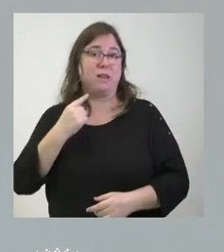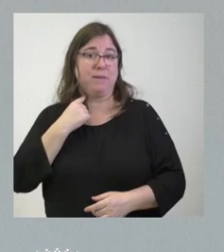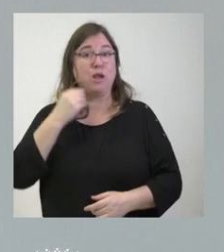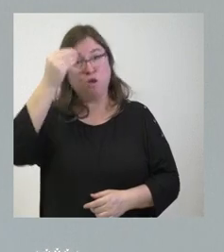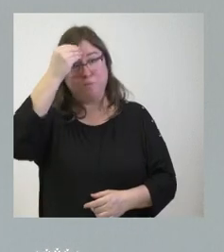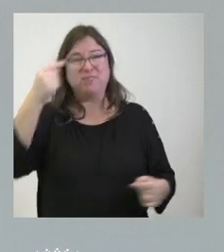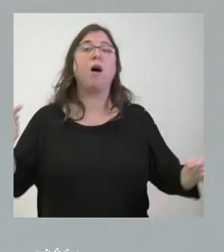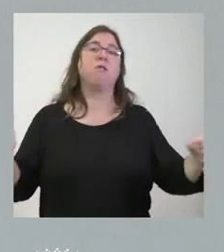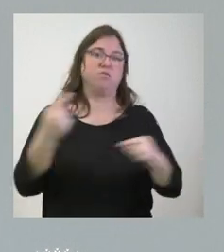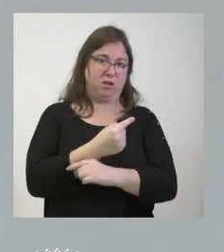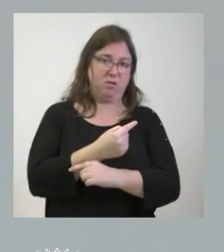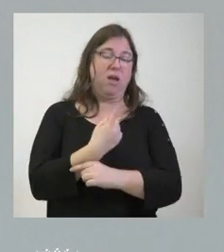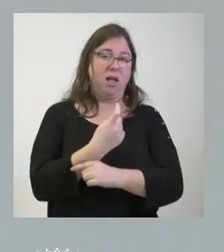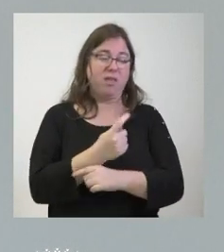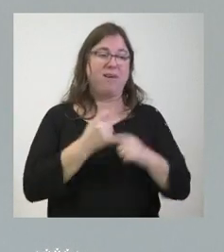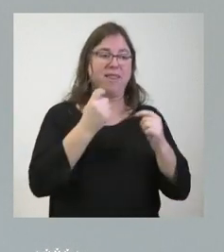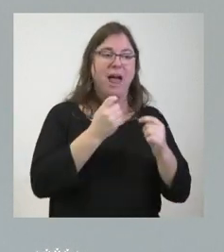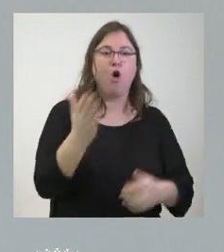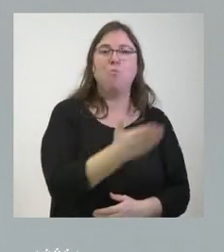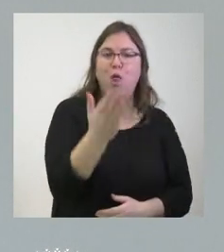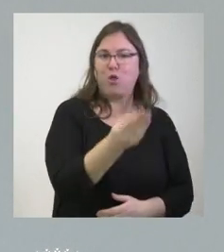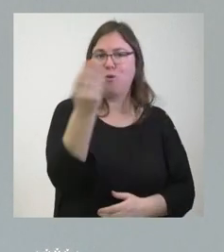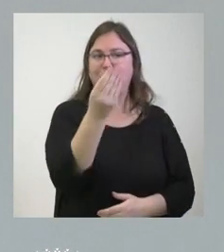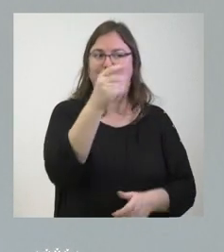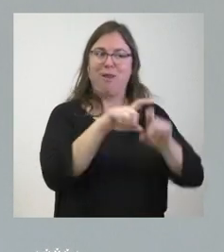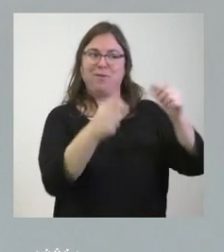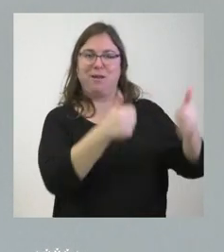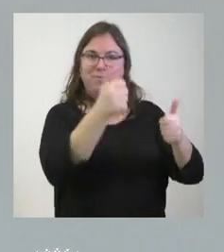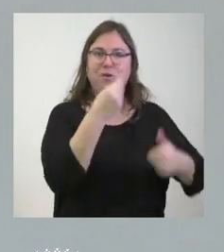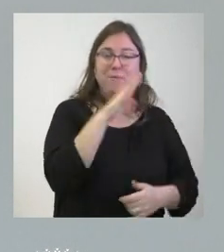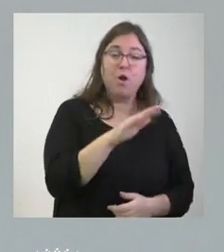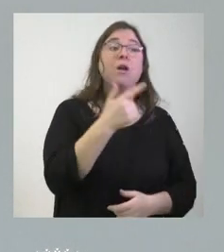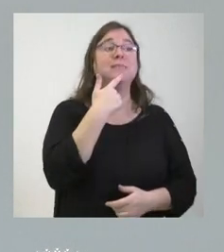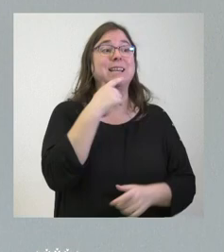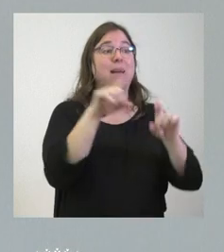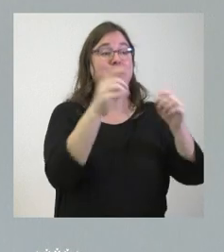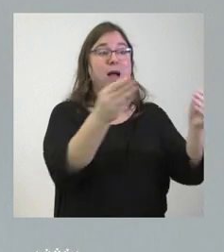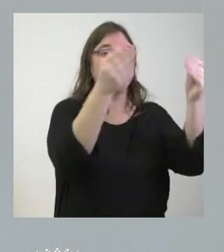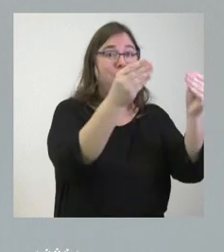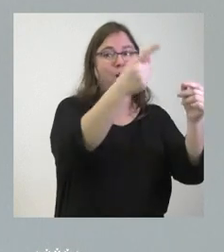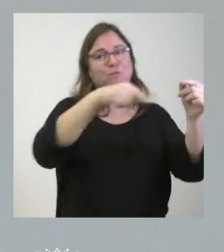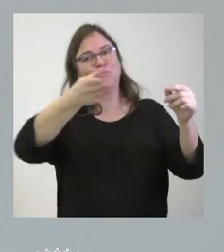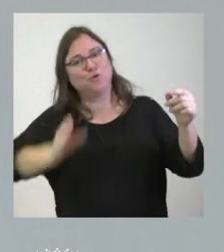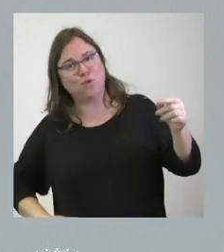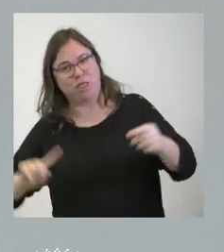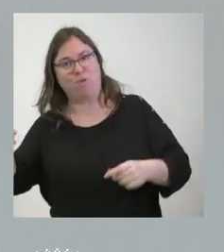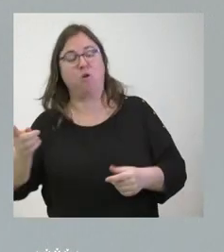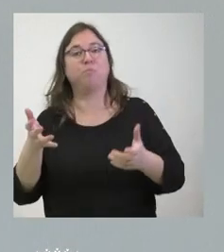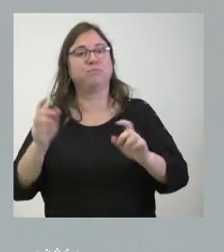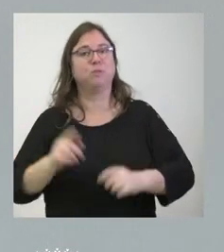mejorar la competitividad mejorar la productividad y mejorar las retribuciones de los trabajadores como consecuencia de ese aumento de la competitividad de las empresas.